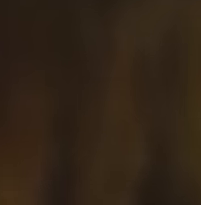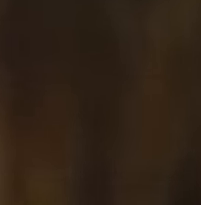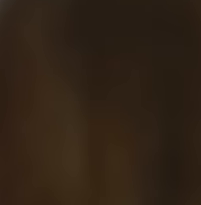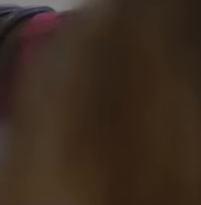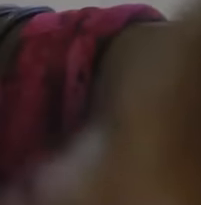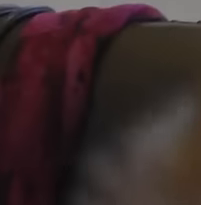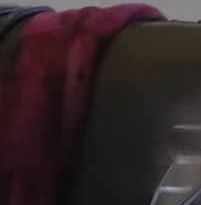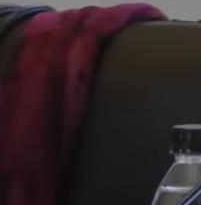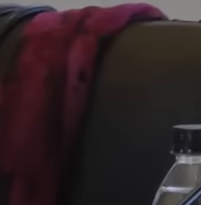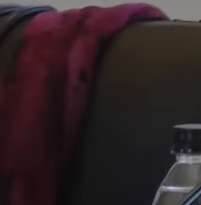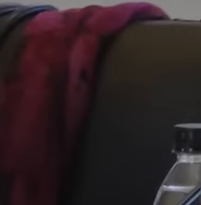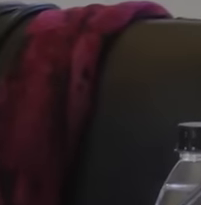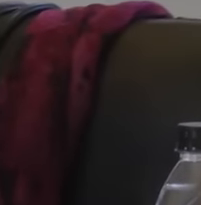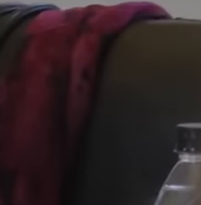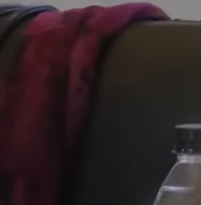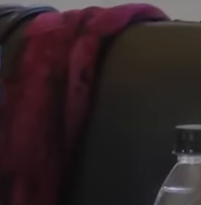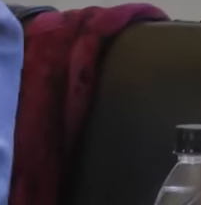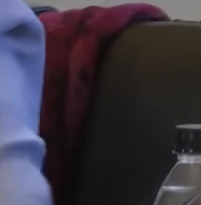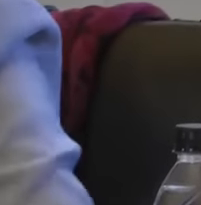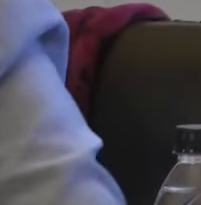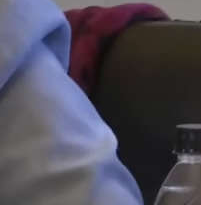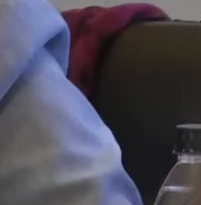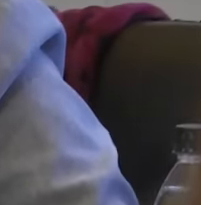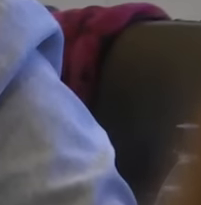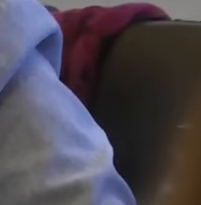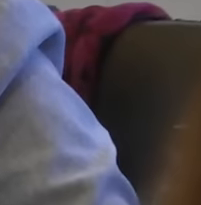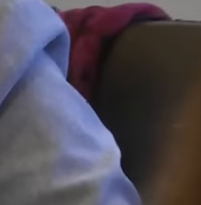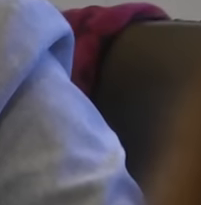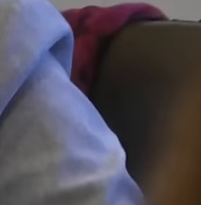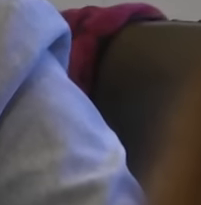Okay. Thank you. Bueno, muchas gracias.